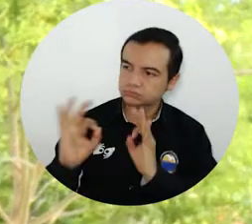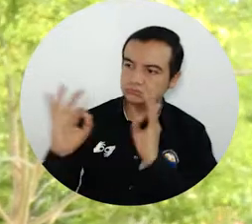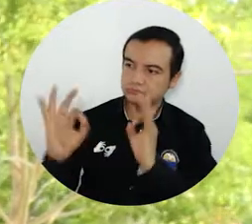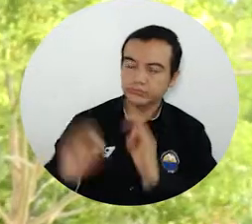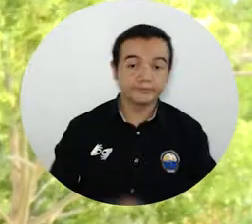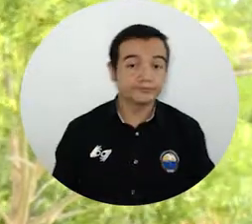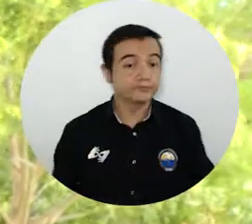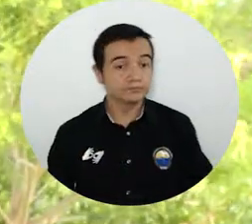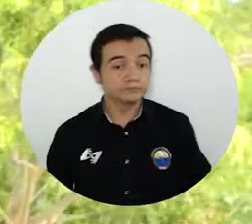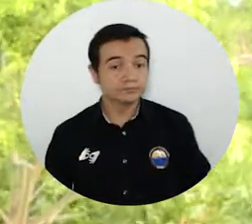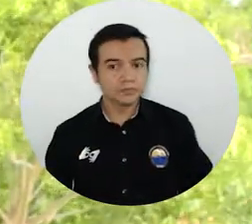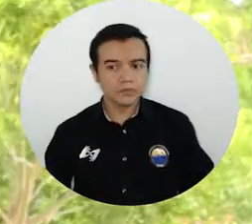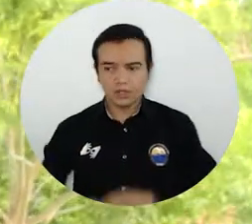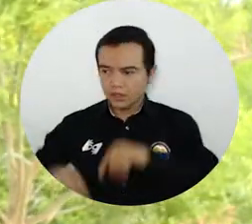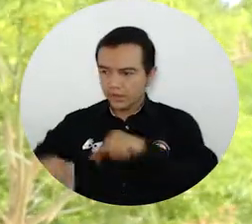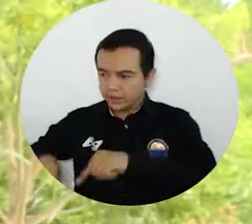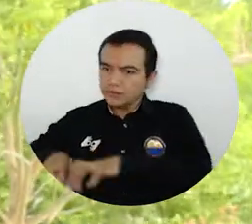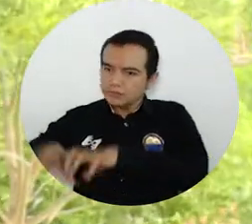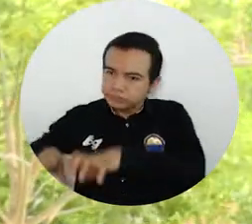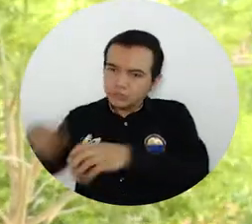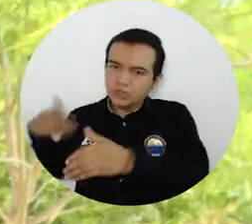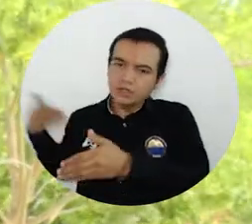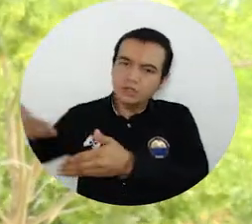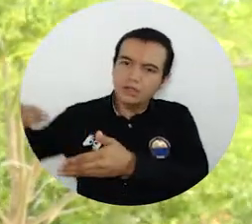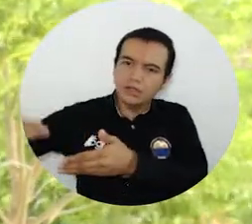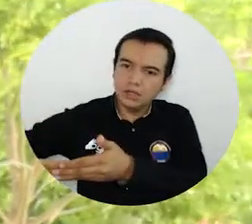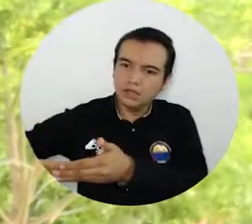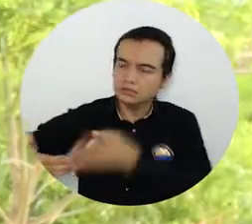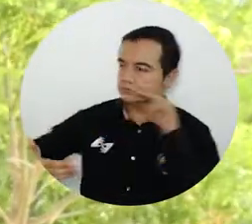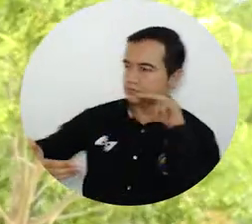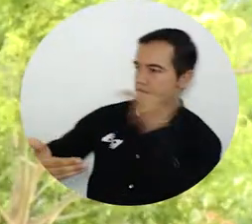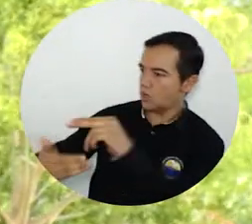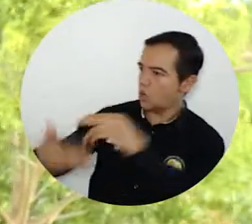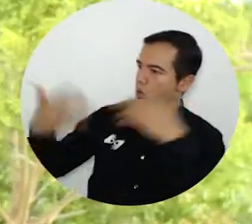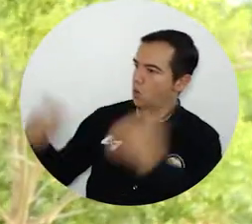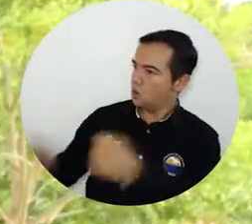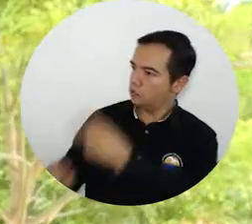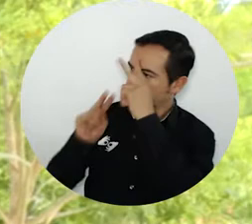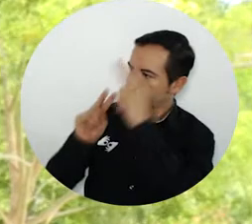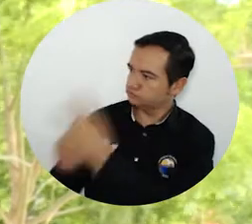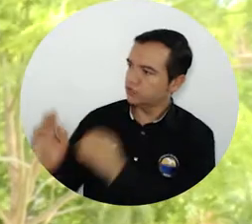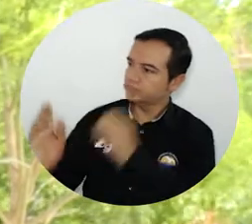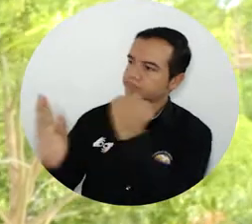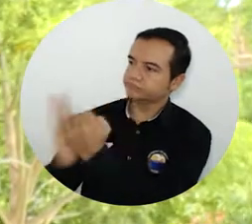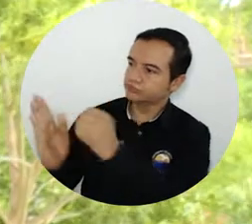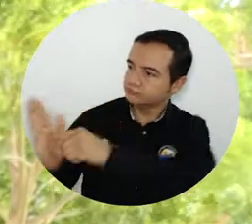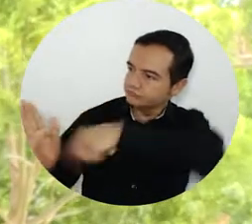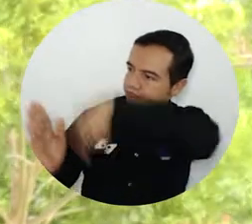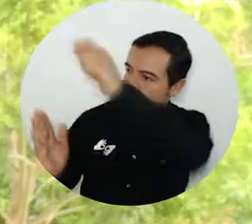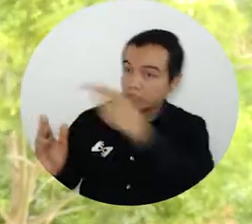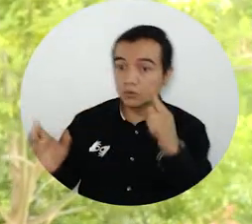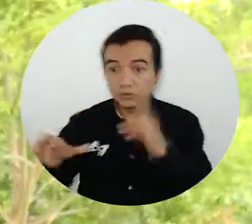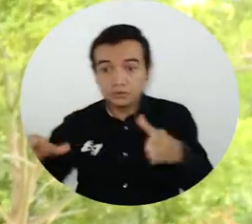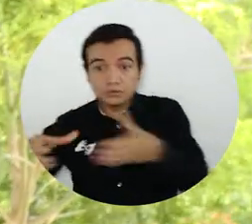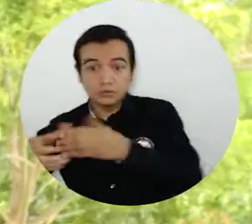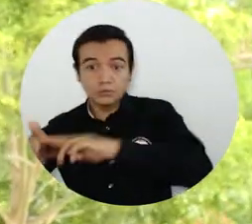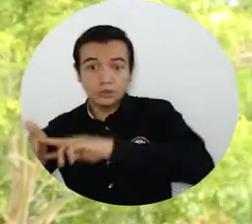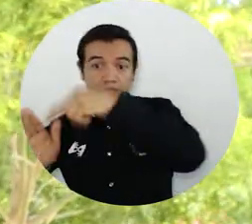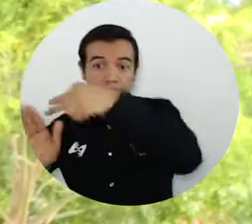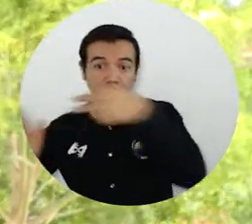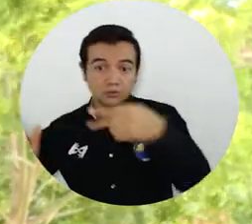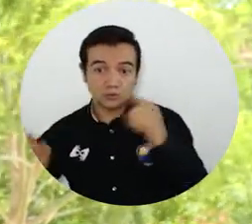reconocimiento al arduo trabajo que se viene realizando desde los programas en sus dos ciclos, tanto en el ciclo tecnológico como en el ciclo profesional